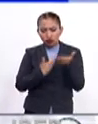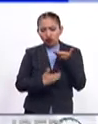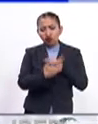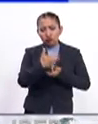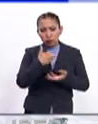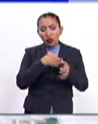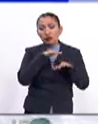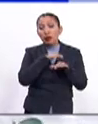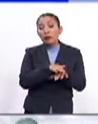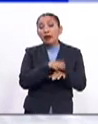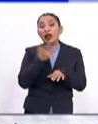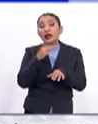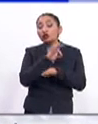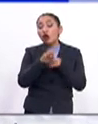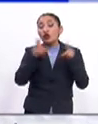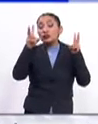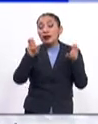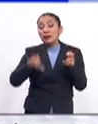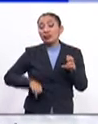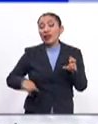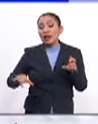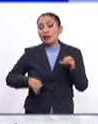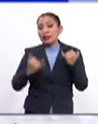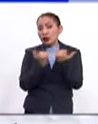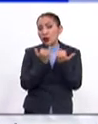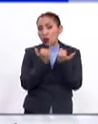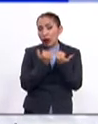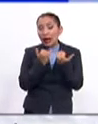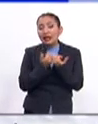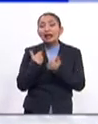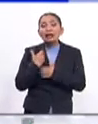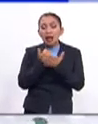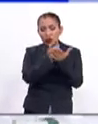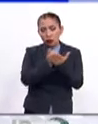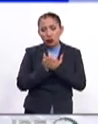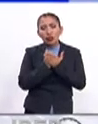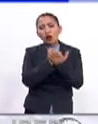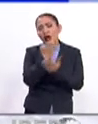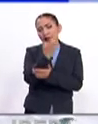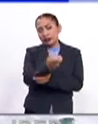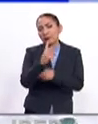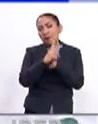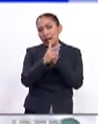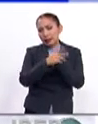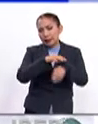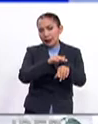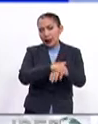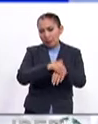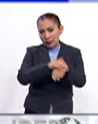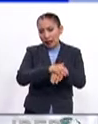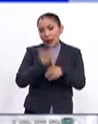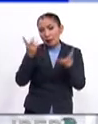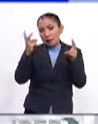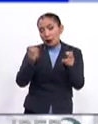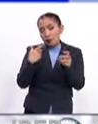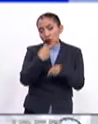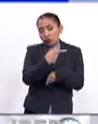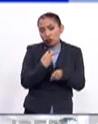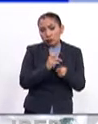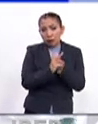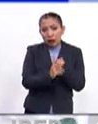sobre todos los temas de interés común y cooperando con esta nación amiga en asuntos